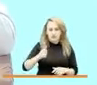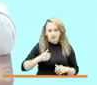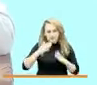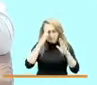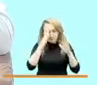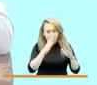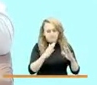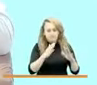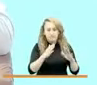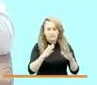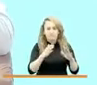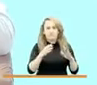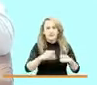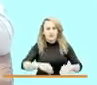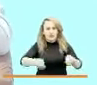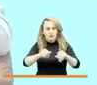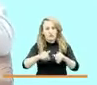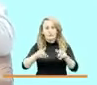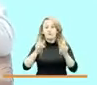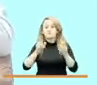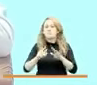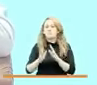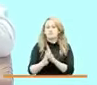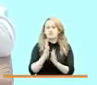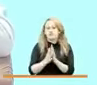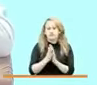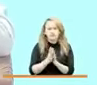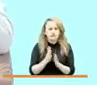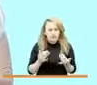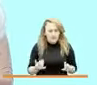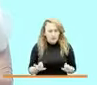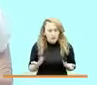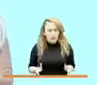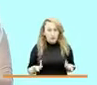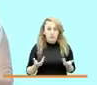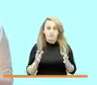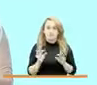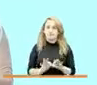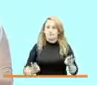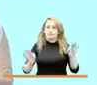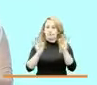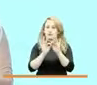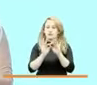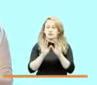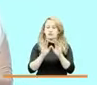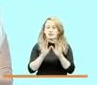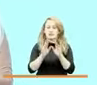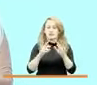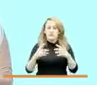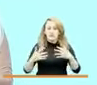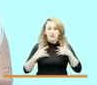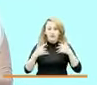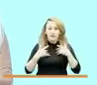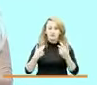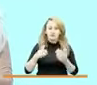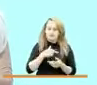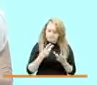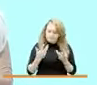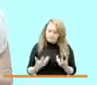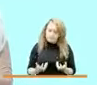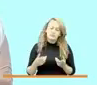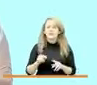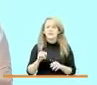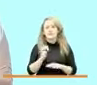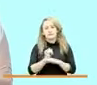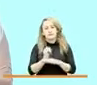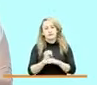allí en el territorio también nos cuenten y en este caso algo importante más allá de las víctimas buscamos la institucionalidad porque